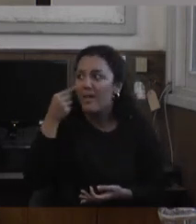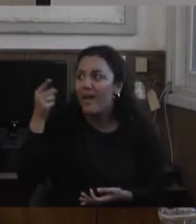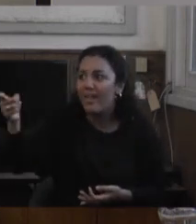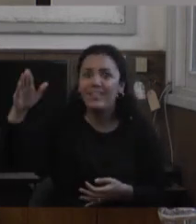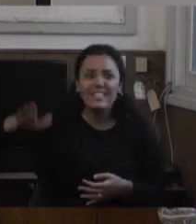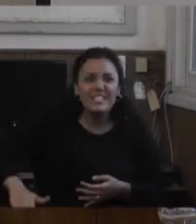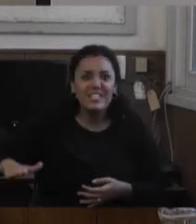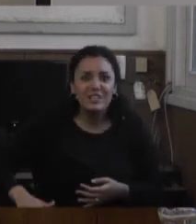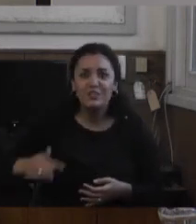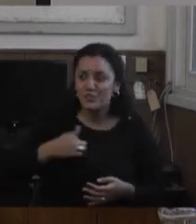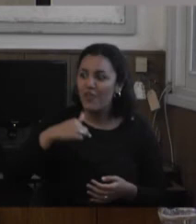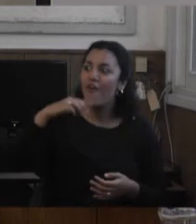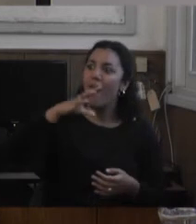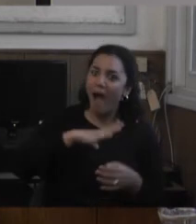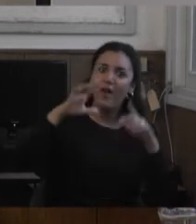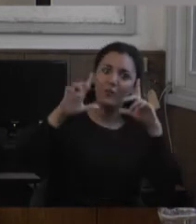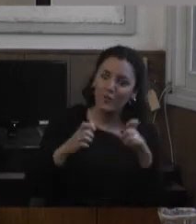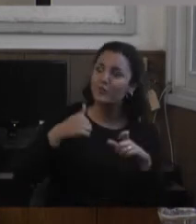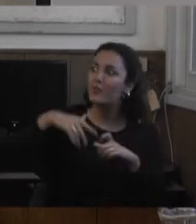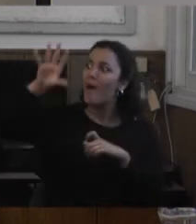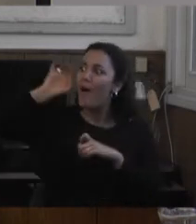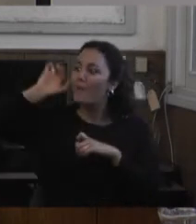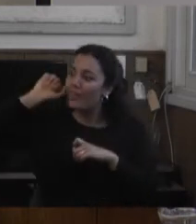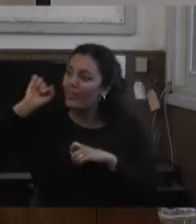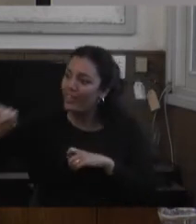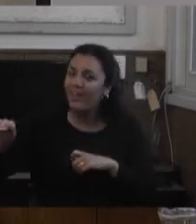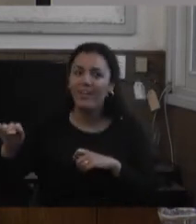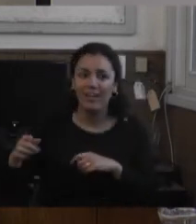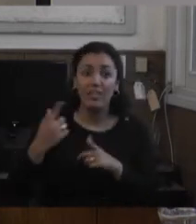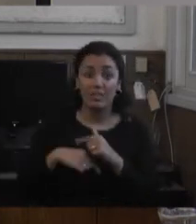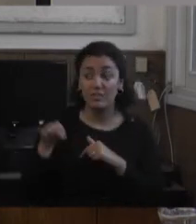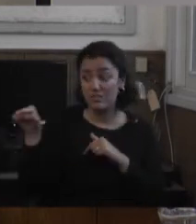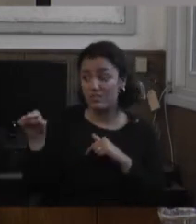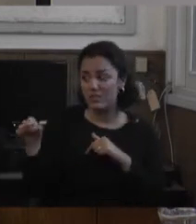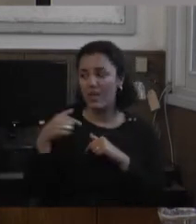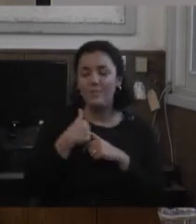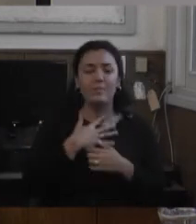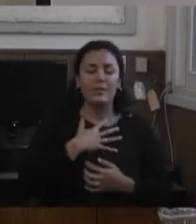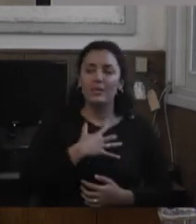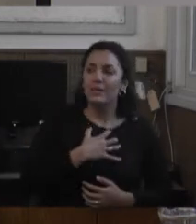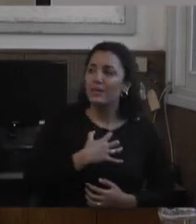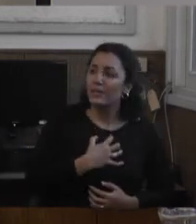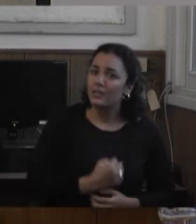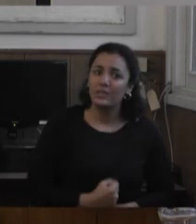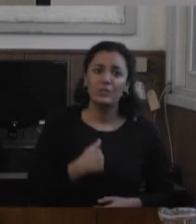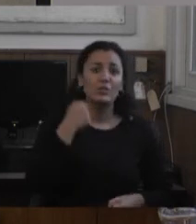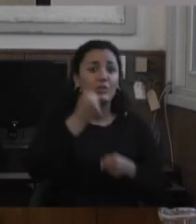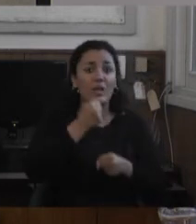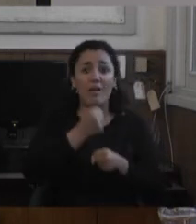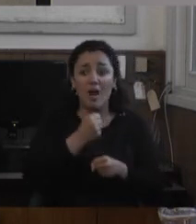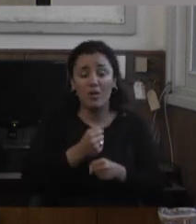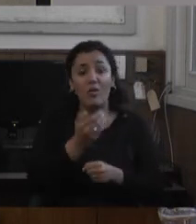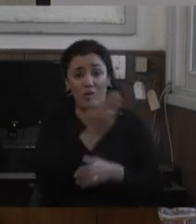chiquito y ahí digo yo tengo una foto yo me acuerdo de él por supuesto que a me generó esto muchísima angustia porque yo hoy trabajo de la